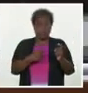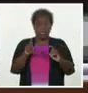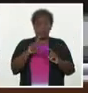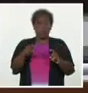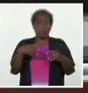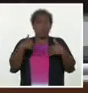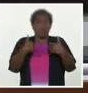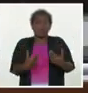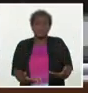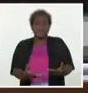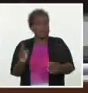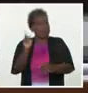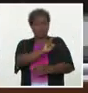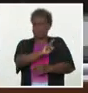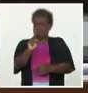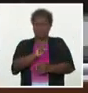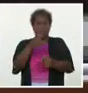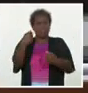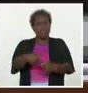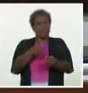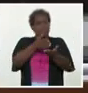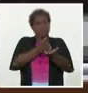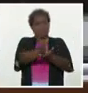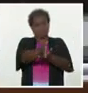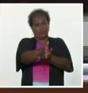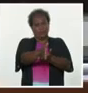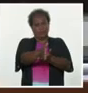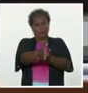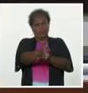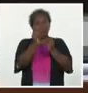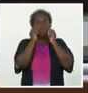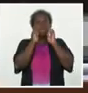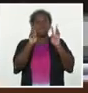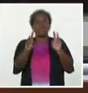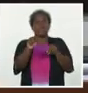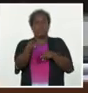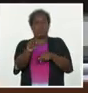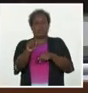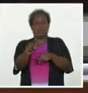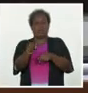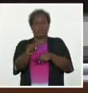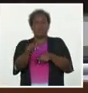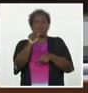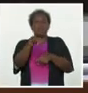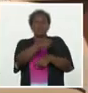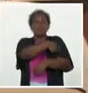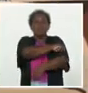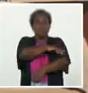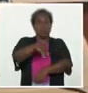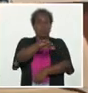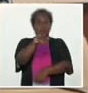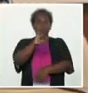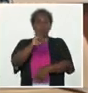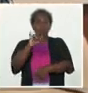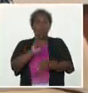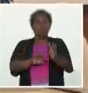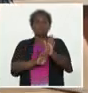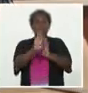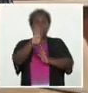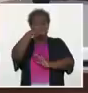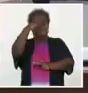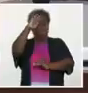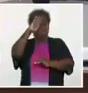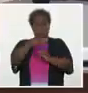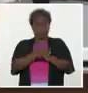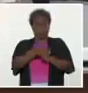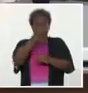cansar, porque está por delante la vida de nuestro pueblo, pero también está por delante el desarrollo del país. El presidente convocó a